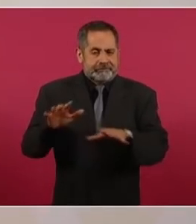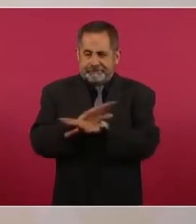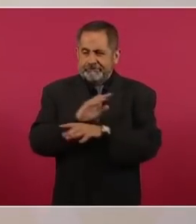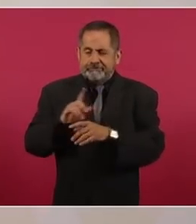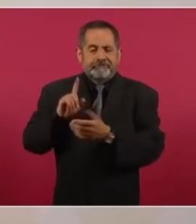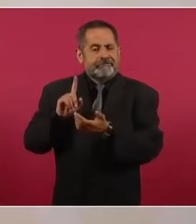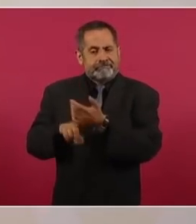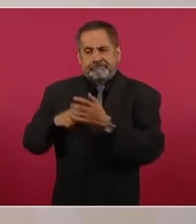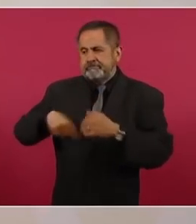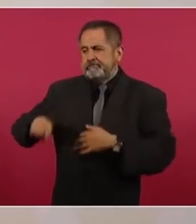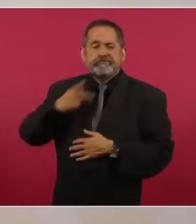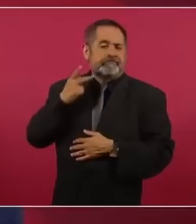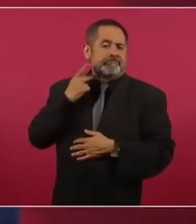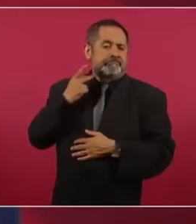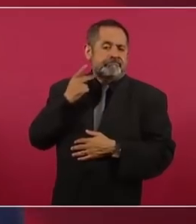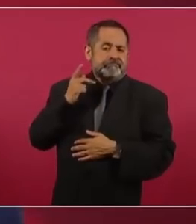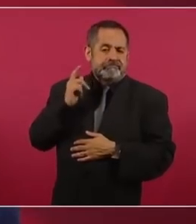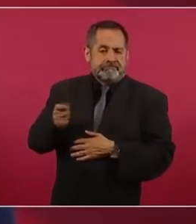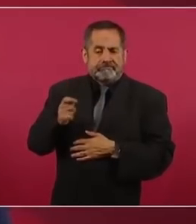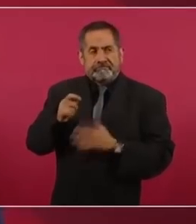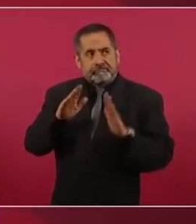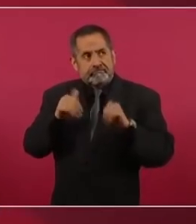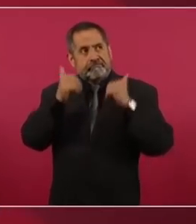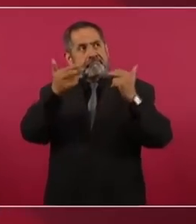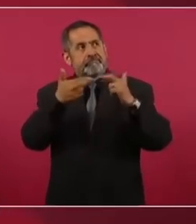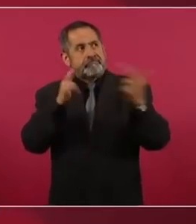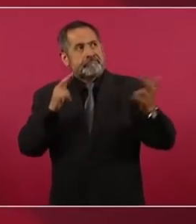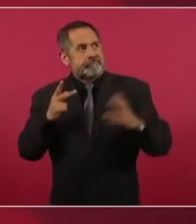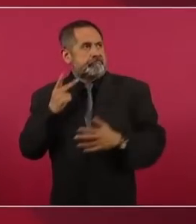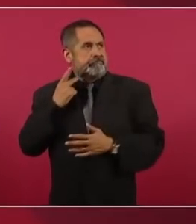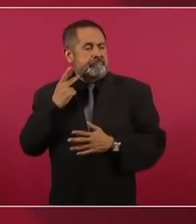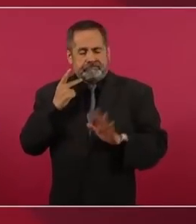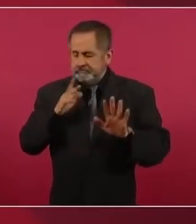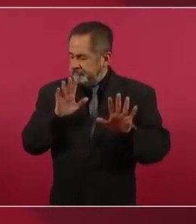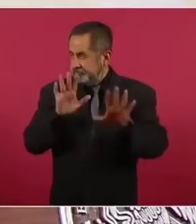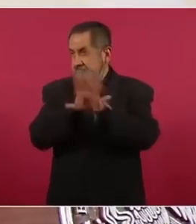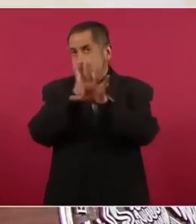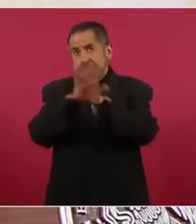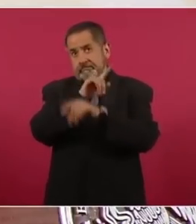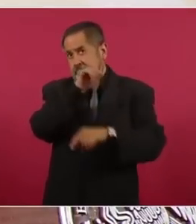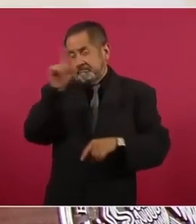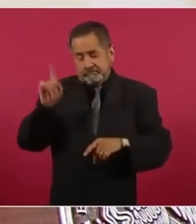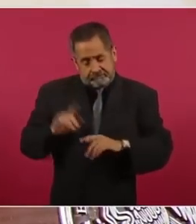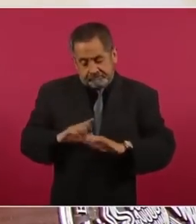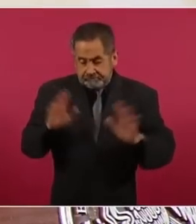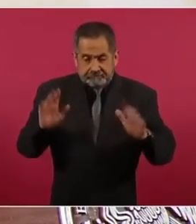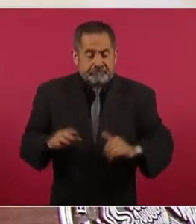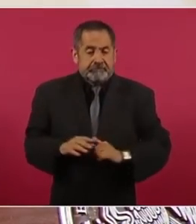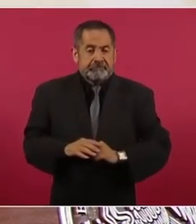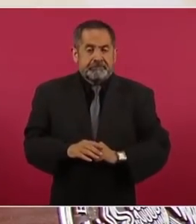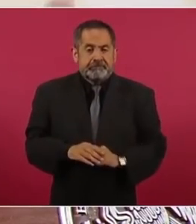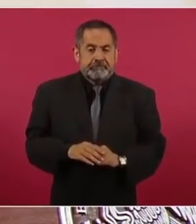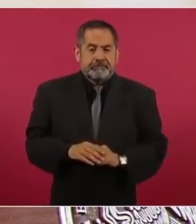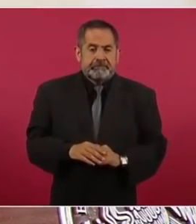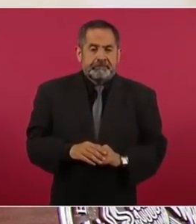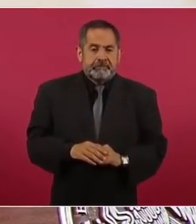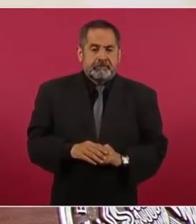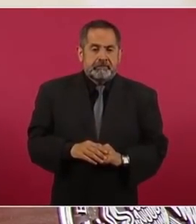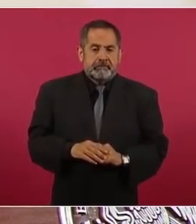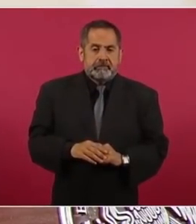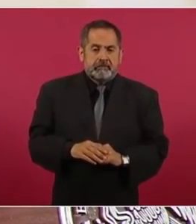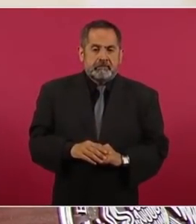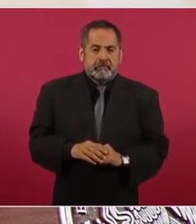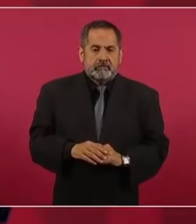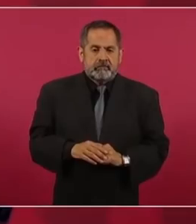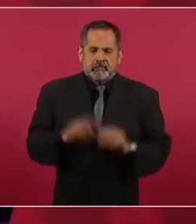exterior del